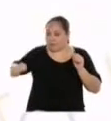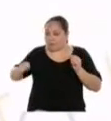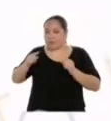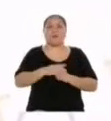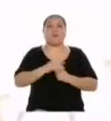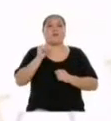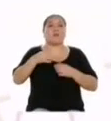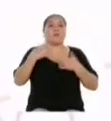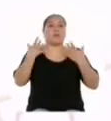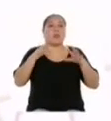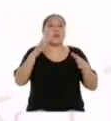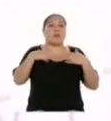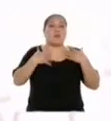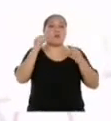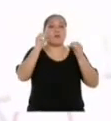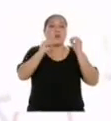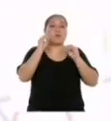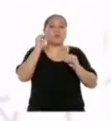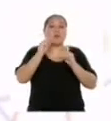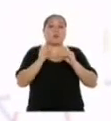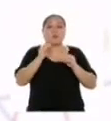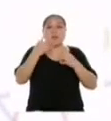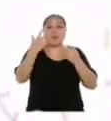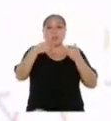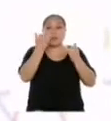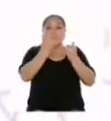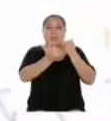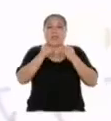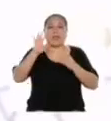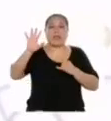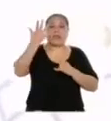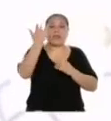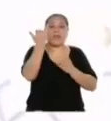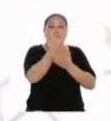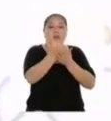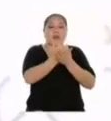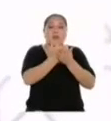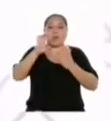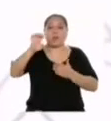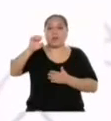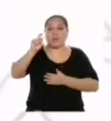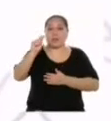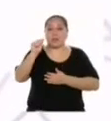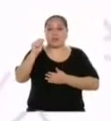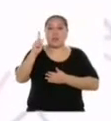trazar las líneas que los unirán. Hemos terminado nuestro quinto gráfico estadístico de hoy.